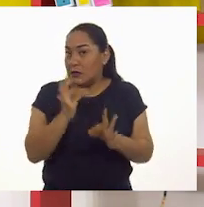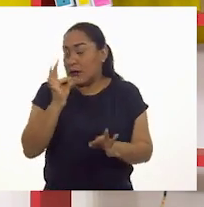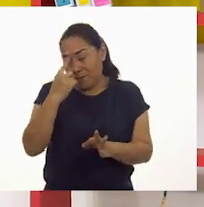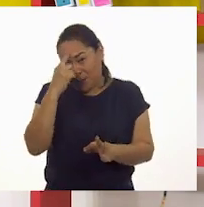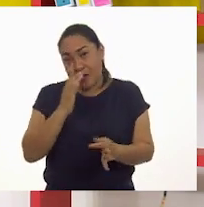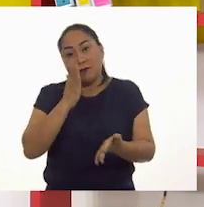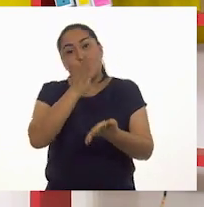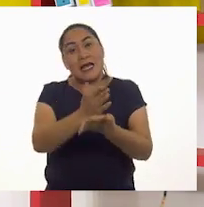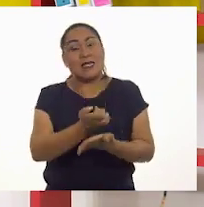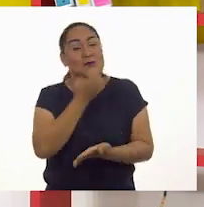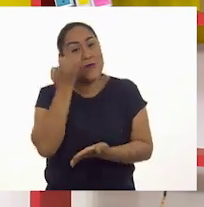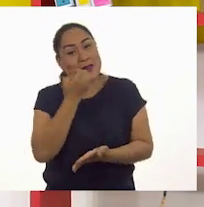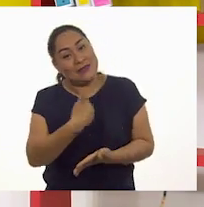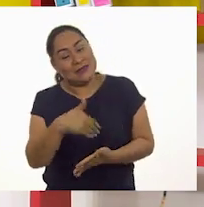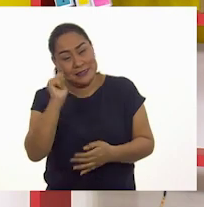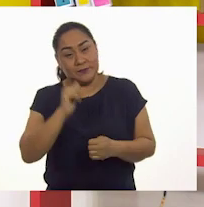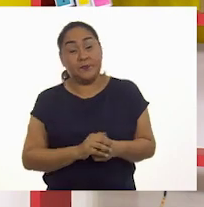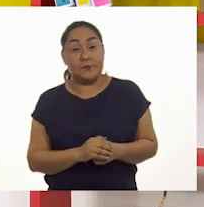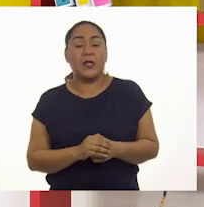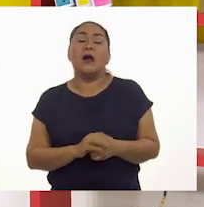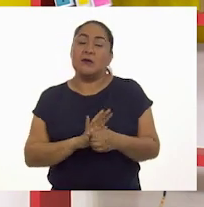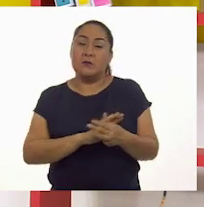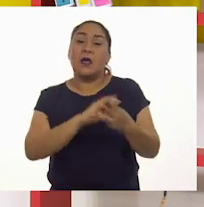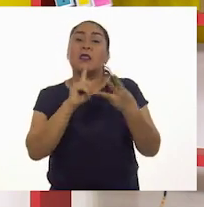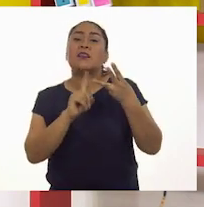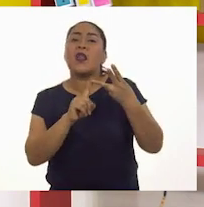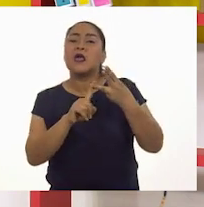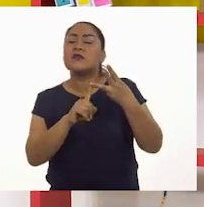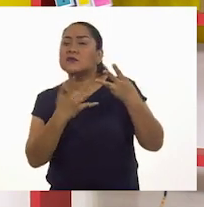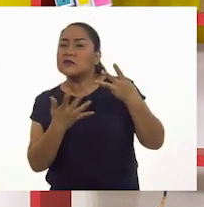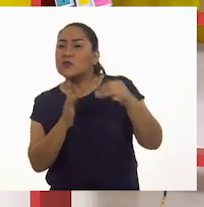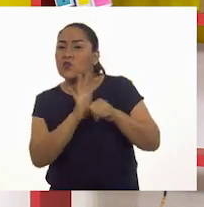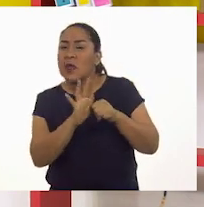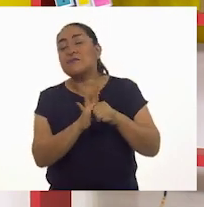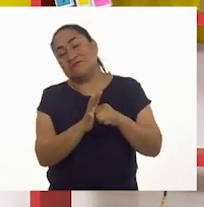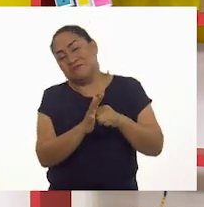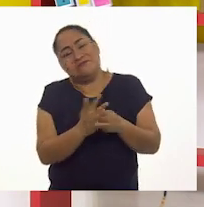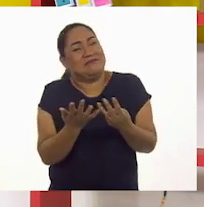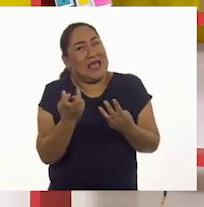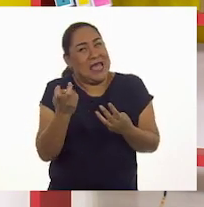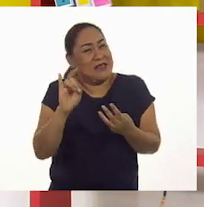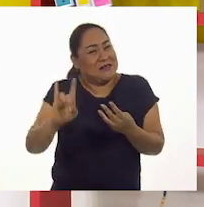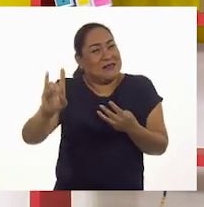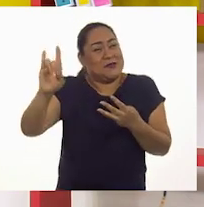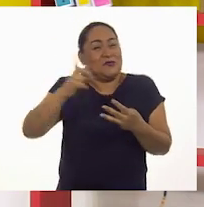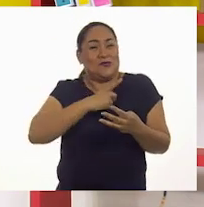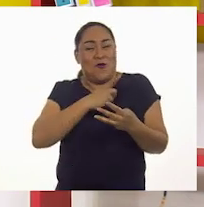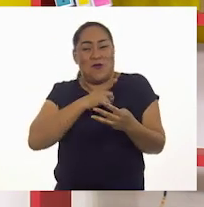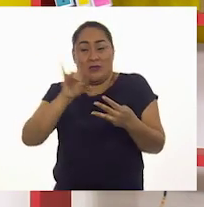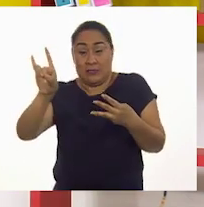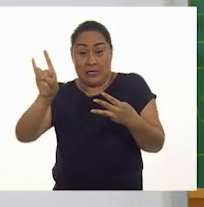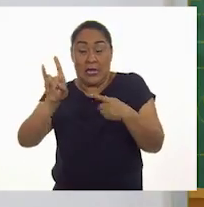camino para llegar a la escuela. ¿Y el número tres? Y el número tres, pues es la que sobra, que es cuando la niñita